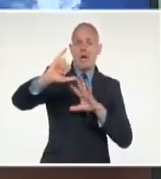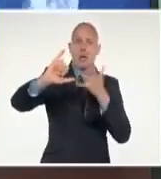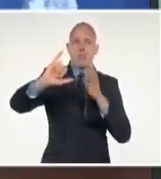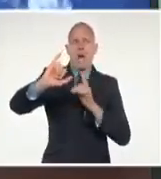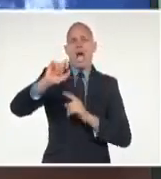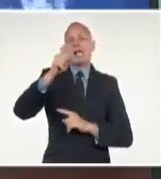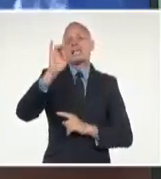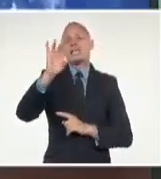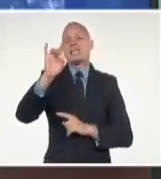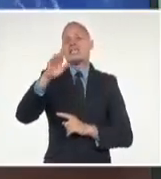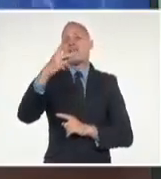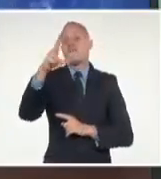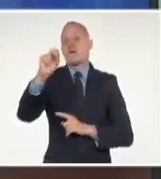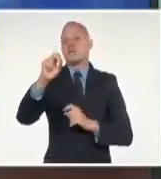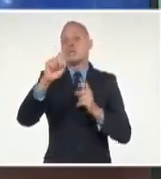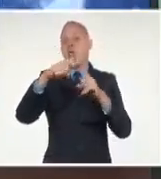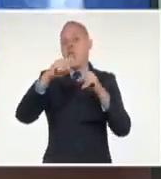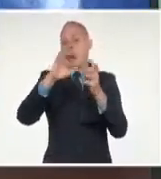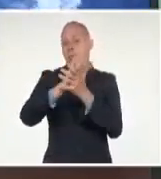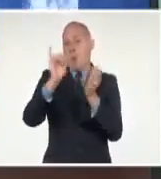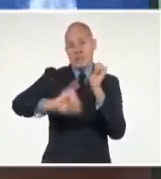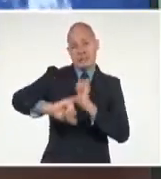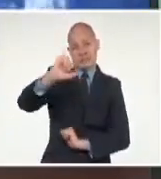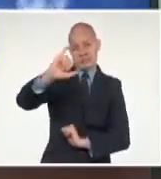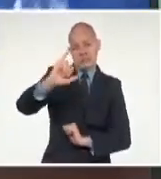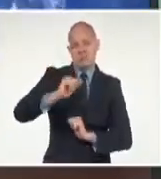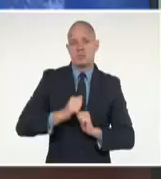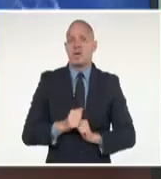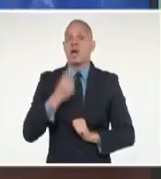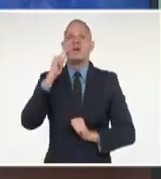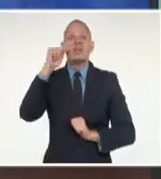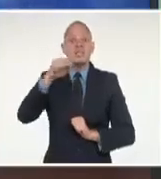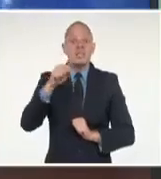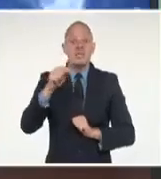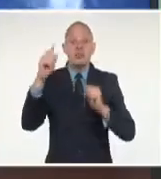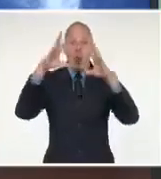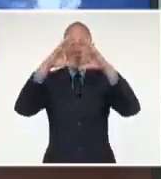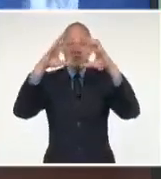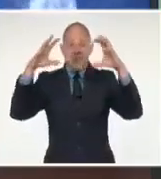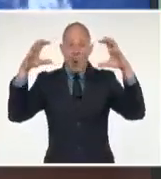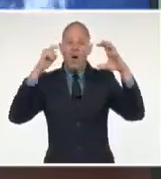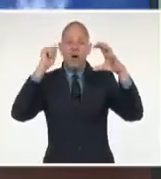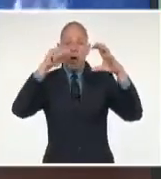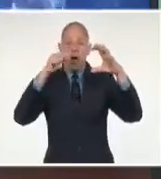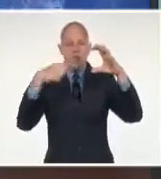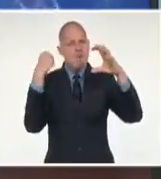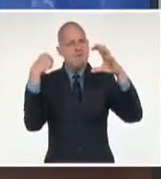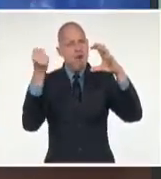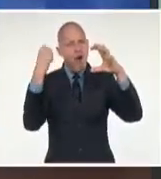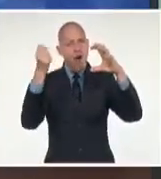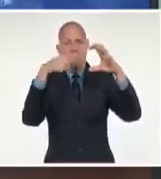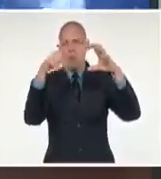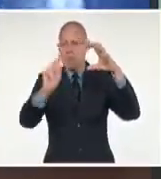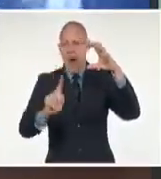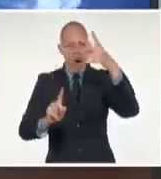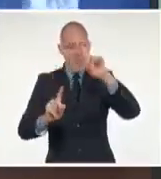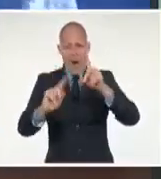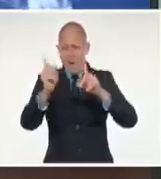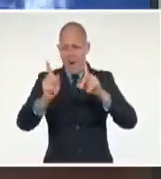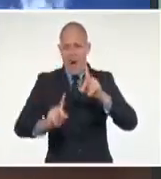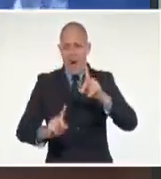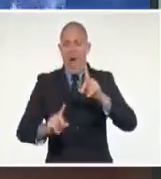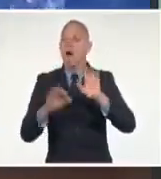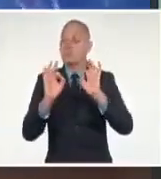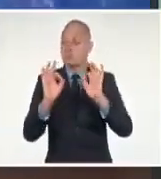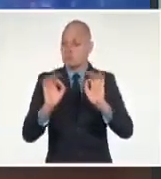16, 20 kilómetros. Y son nubes muy potentes de tormentas eléctricas. Y como en cualquier tormenta